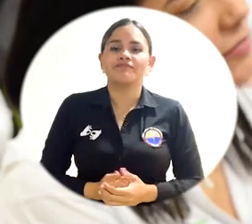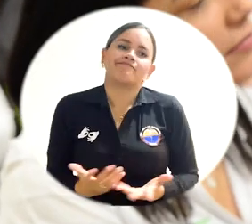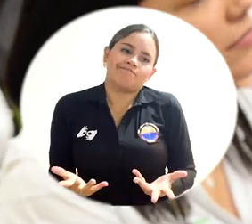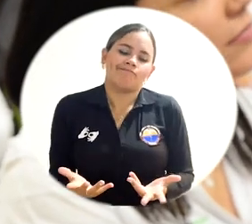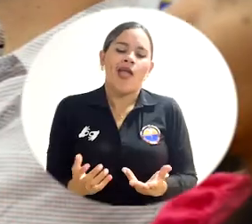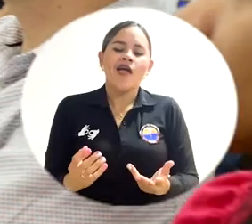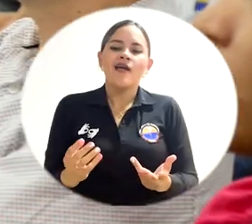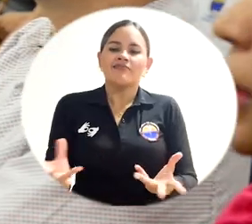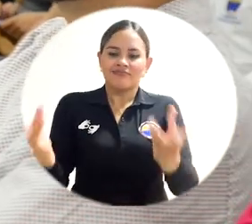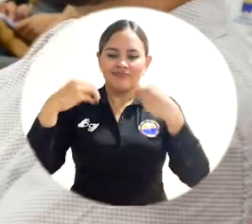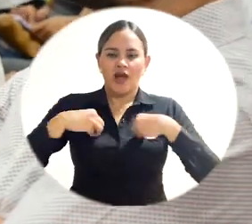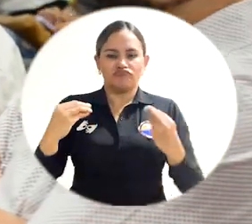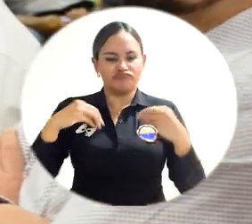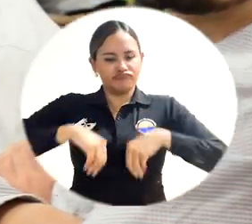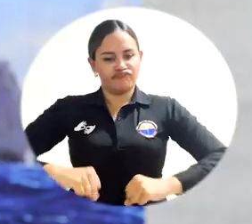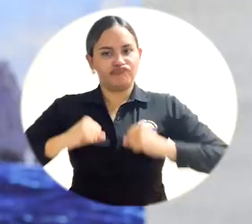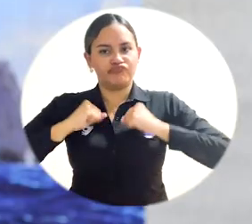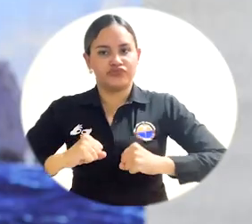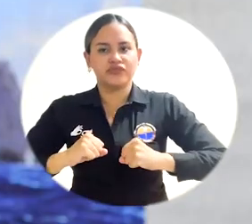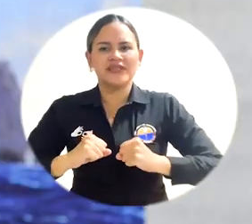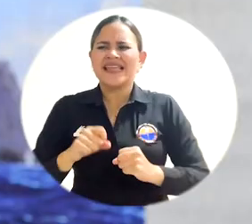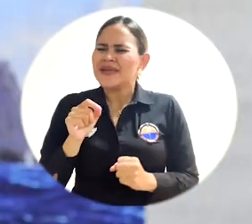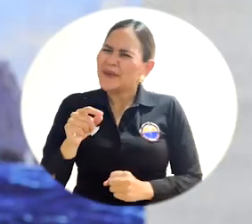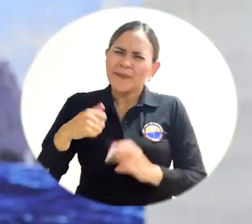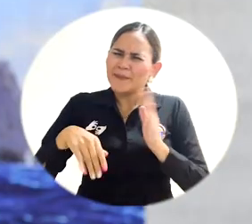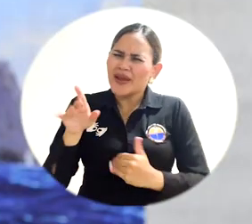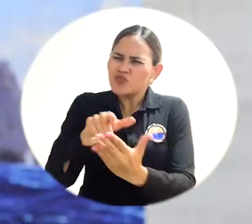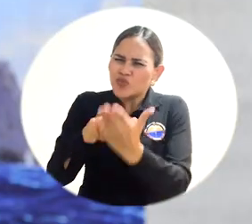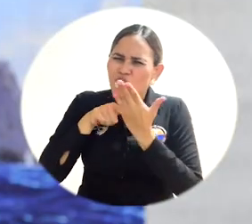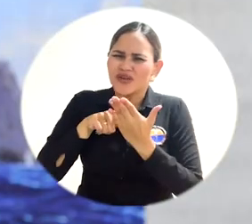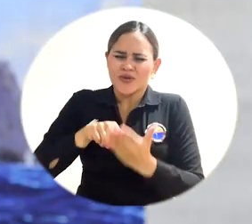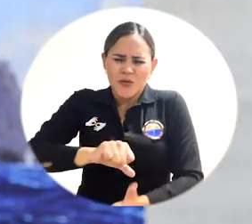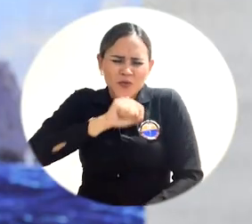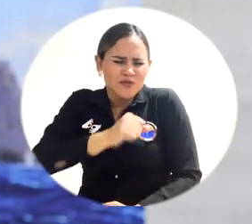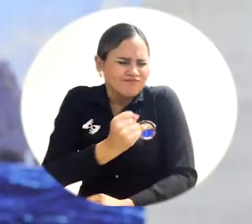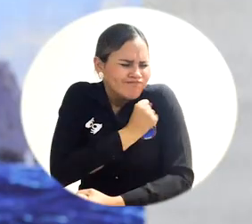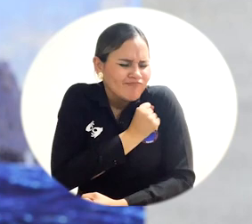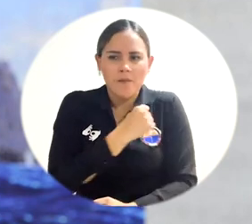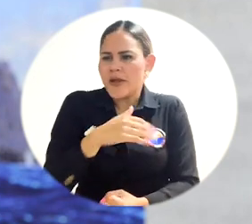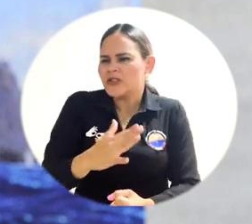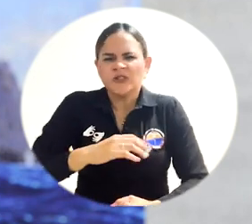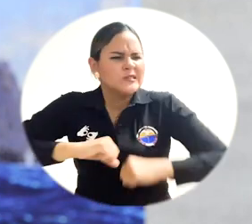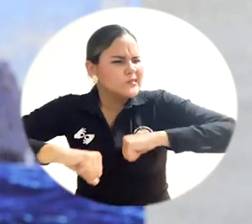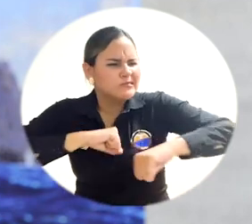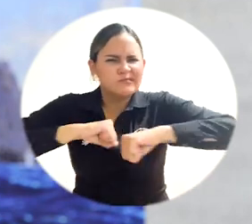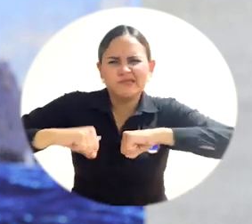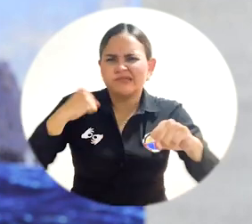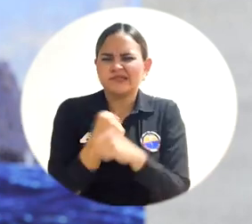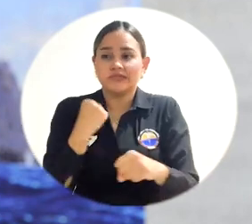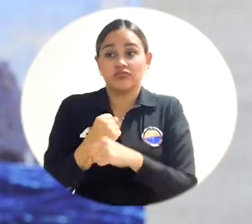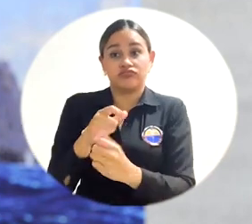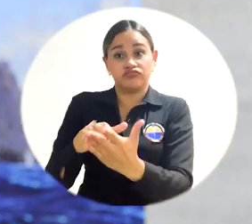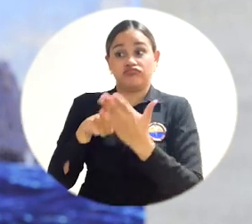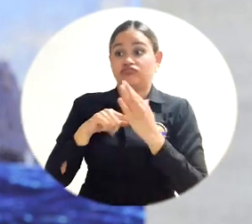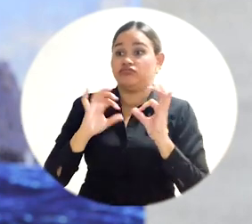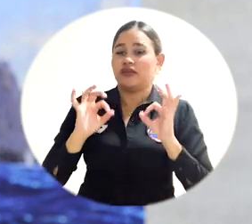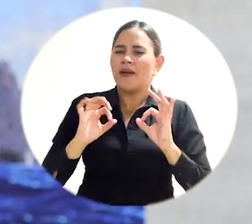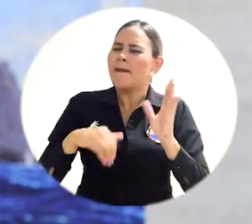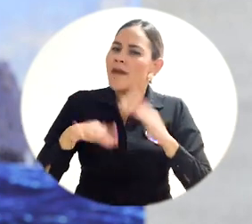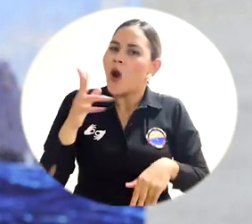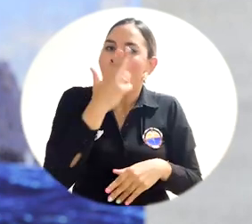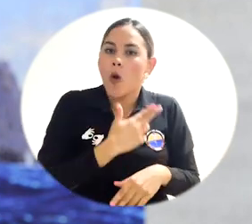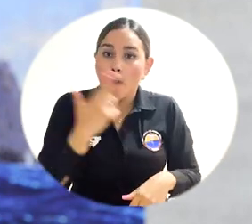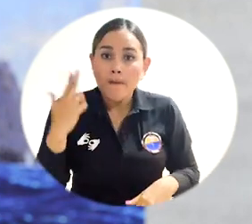tenido esta casa de estudios superiores. Ese empoderamiento, esa pasión, ese amor, esa entrega por lo que él hace,